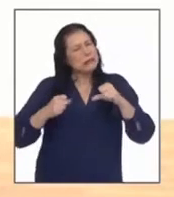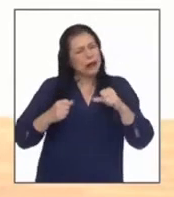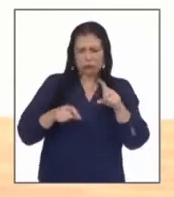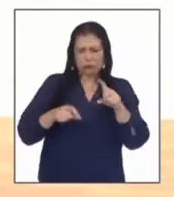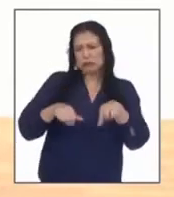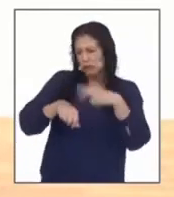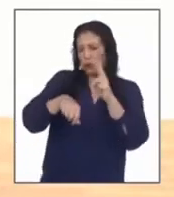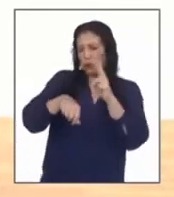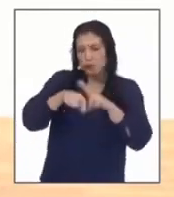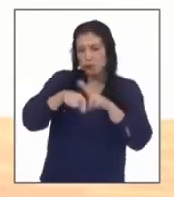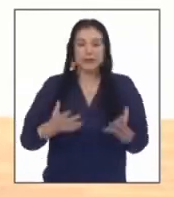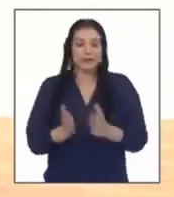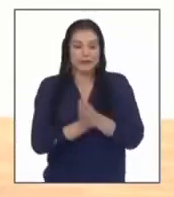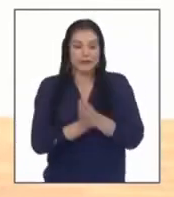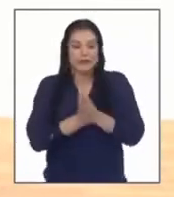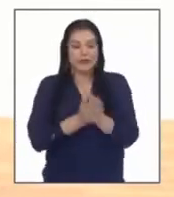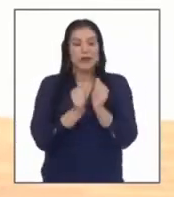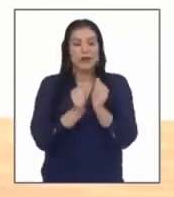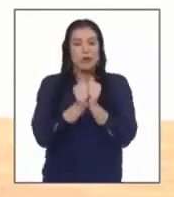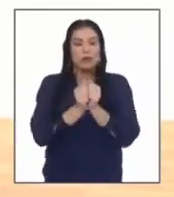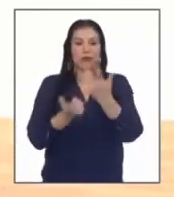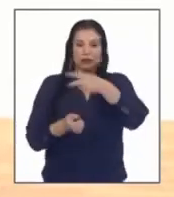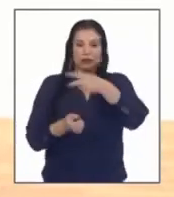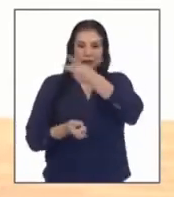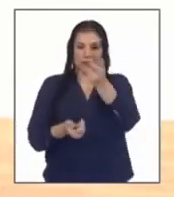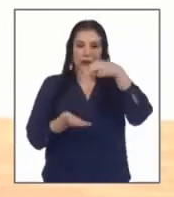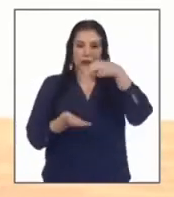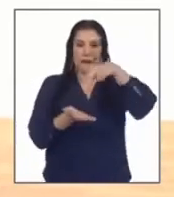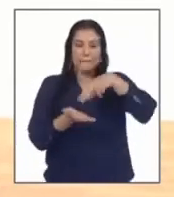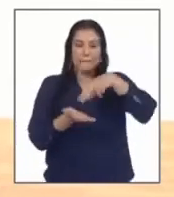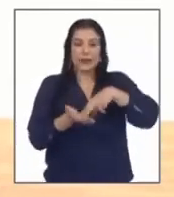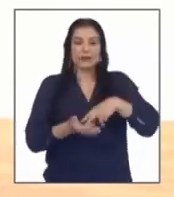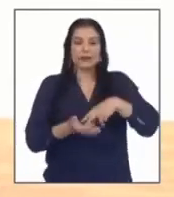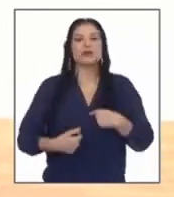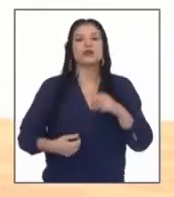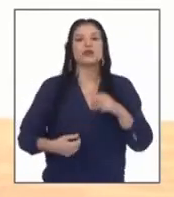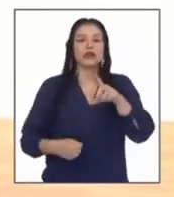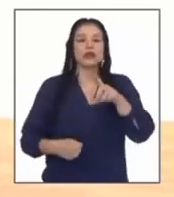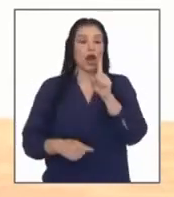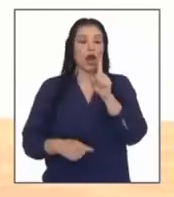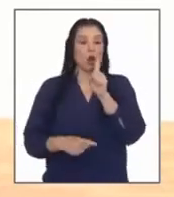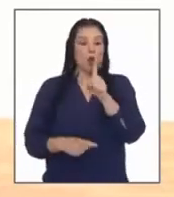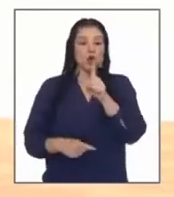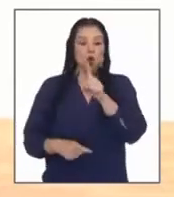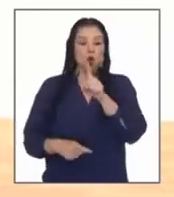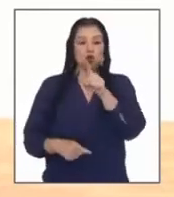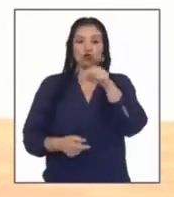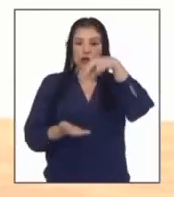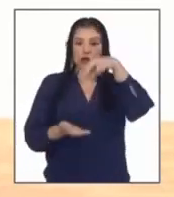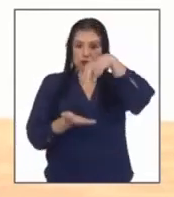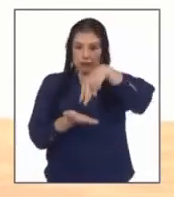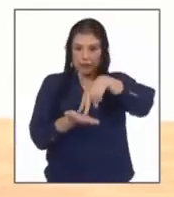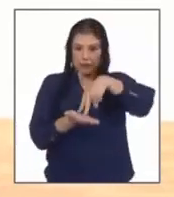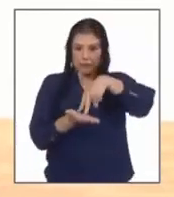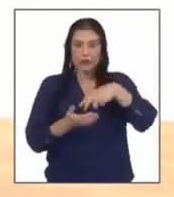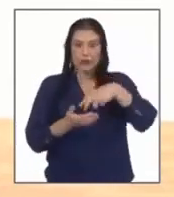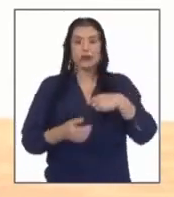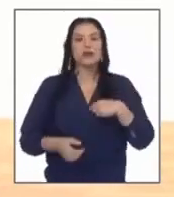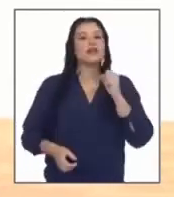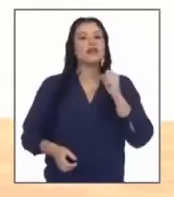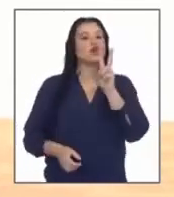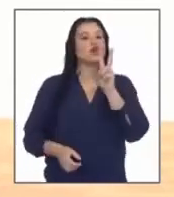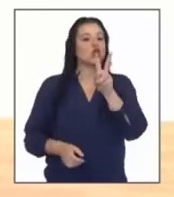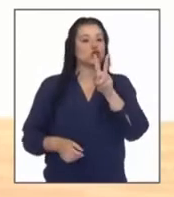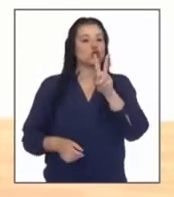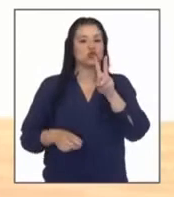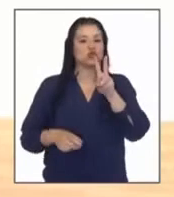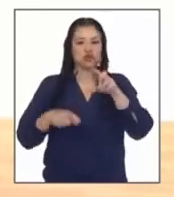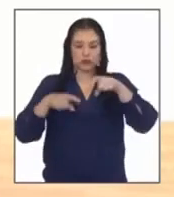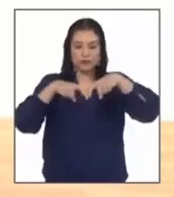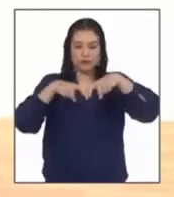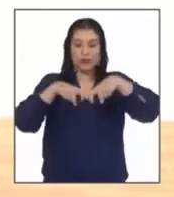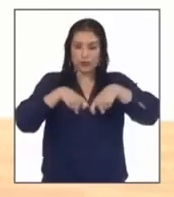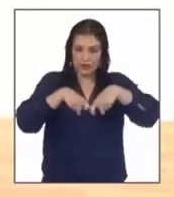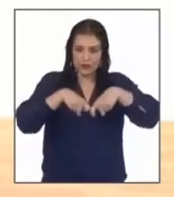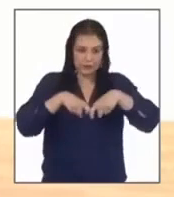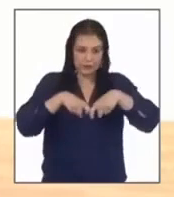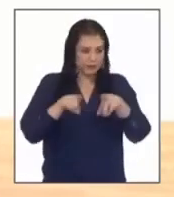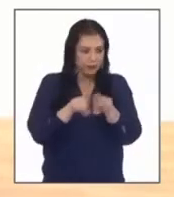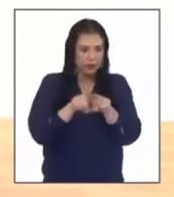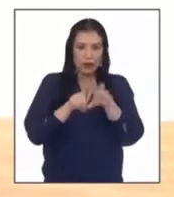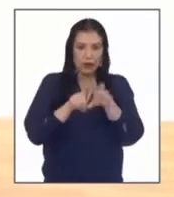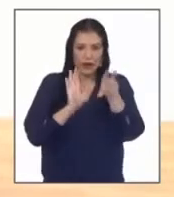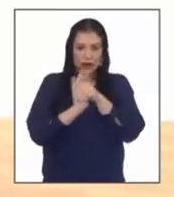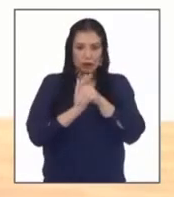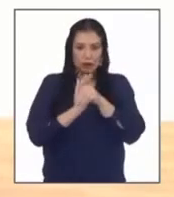Vamos a hacer un calentamiento juntos. Me pongo de pie. Cuando yo diga 1, me voy a quedar de pie. Si yo digo 2, flexiono las rodillas. Así.